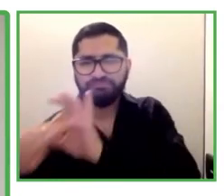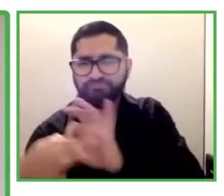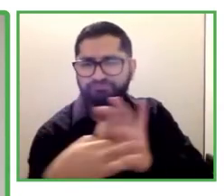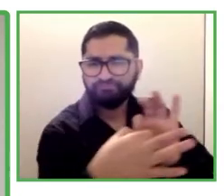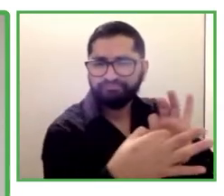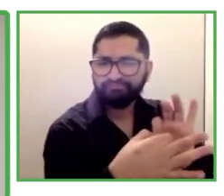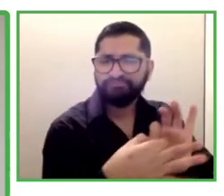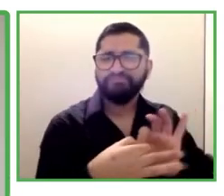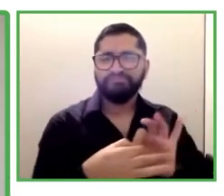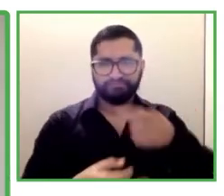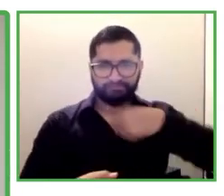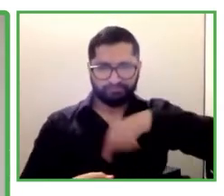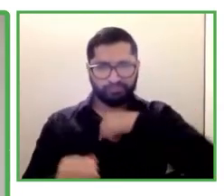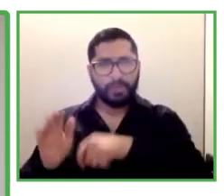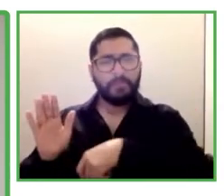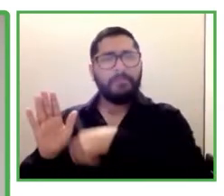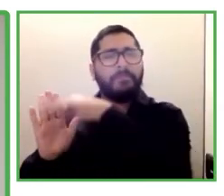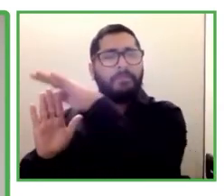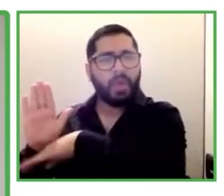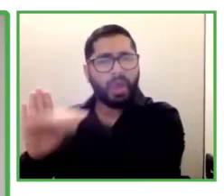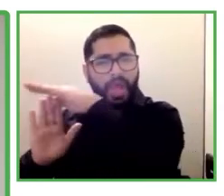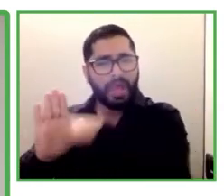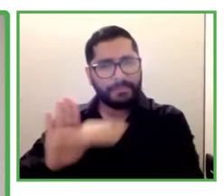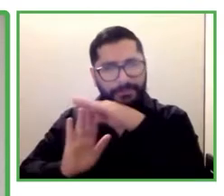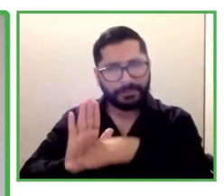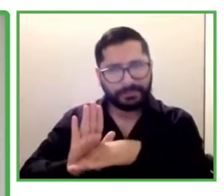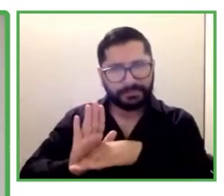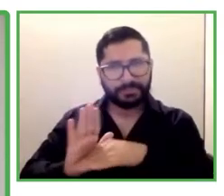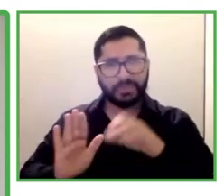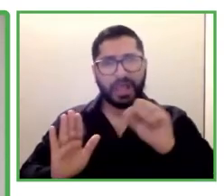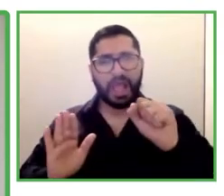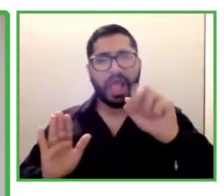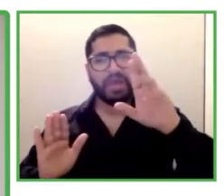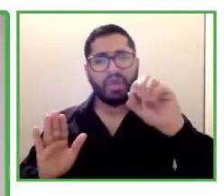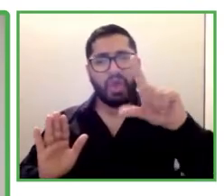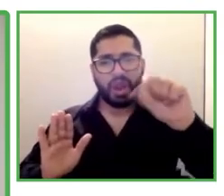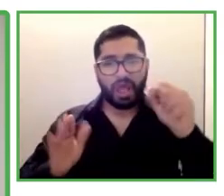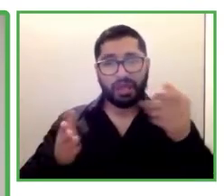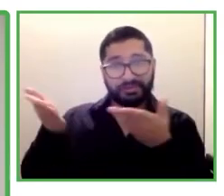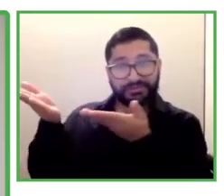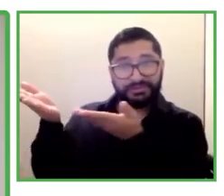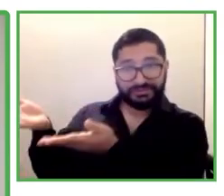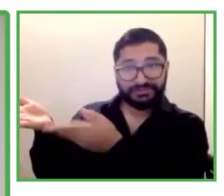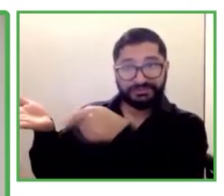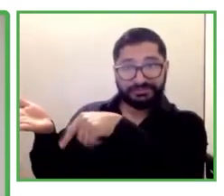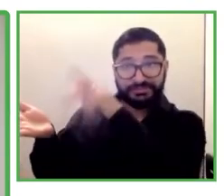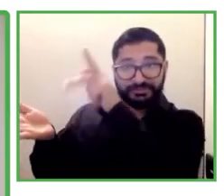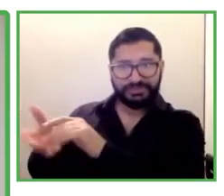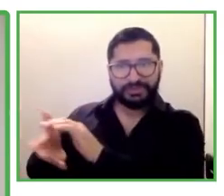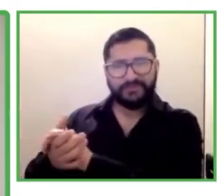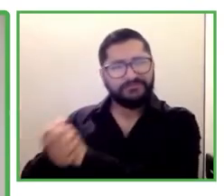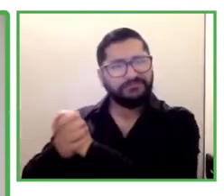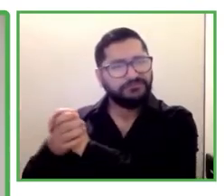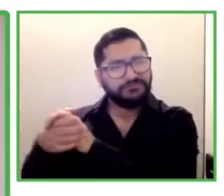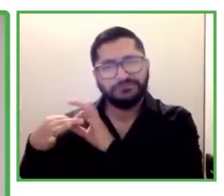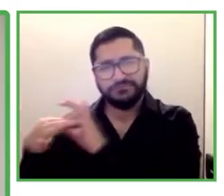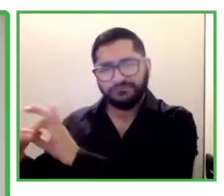Ella es una de nuestras partners que va a estar compartiendo con nosotros algunas palabras.